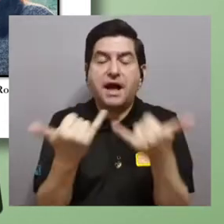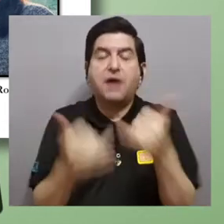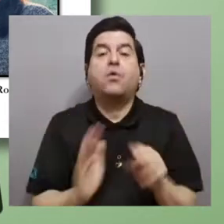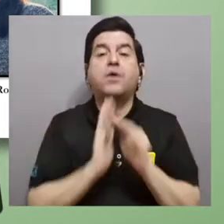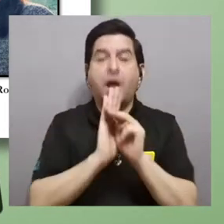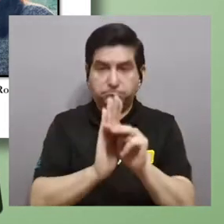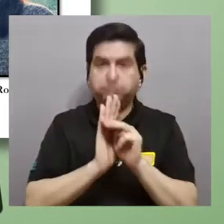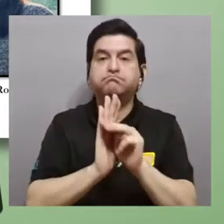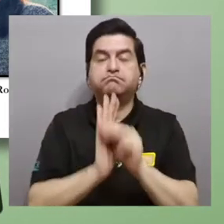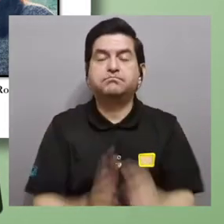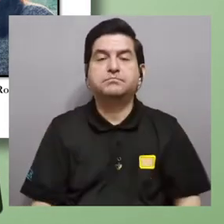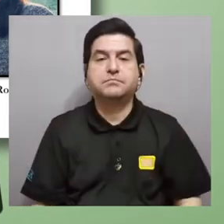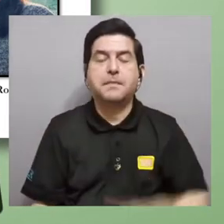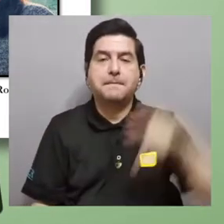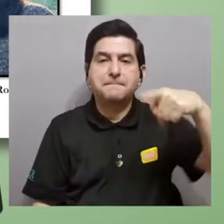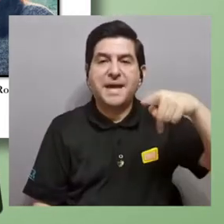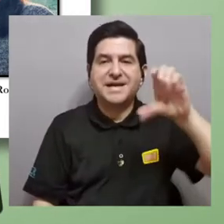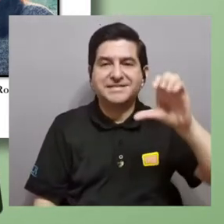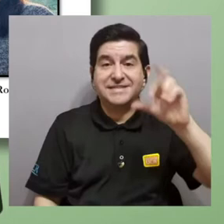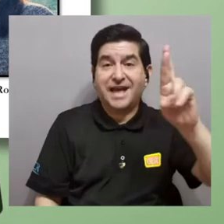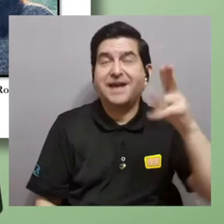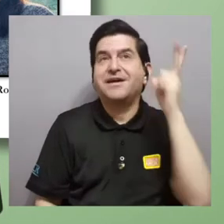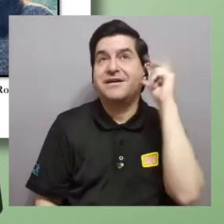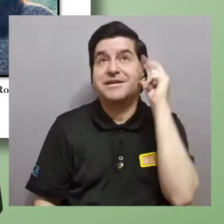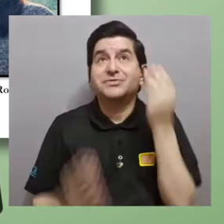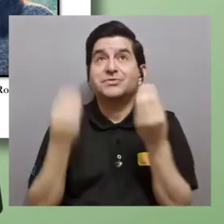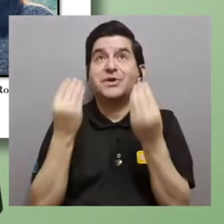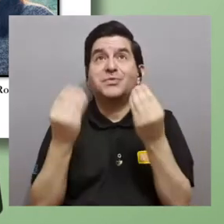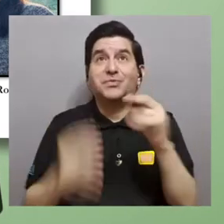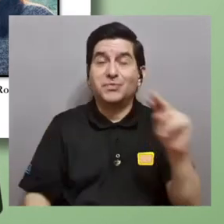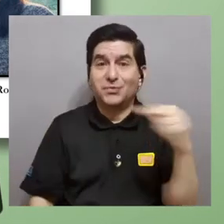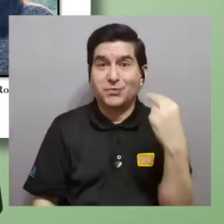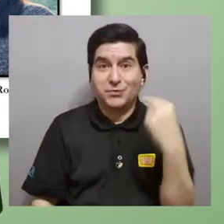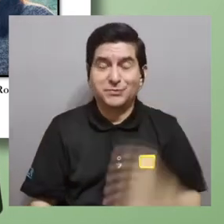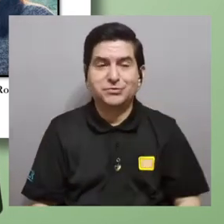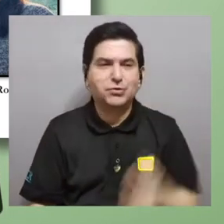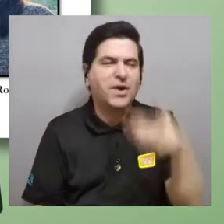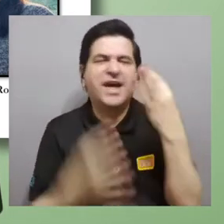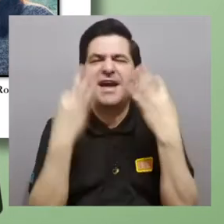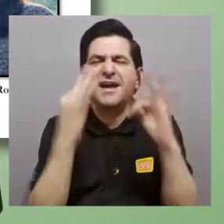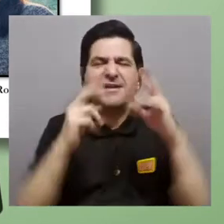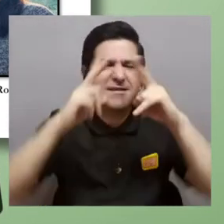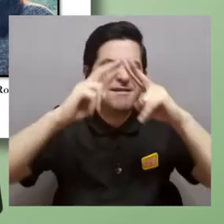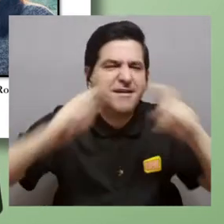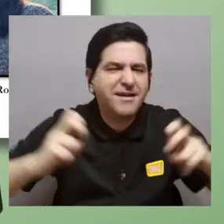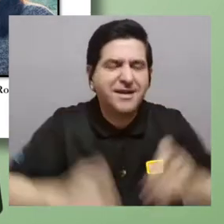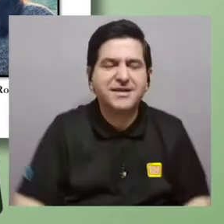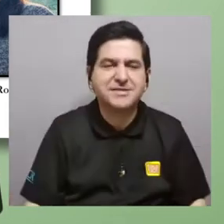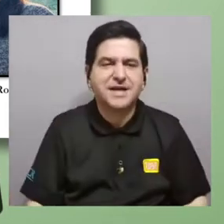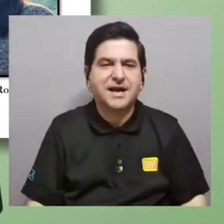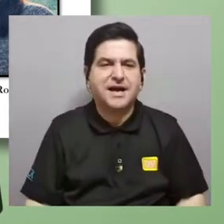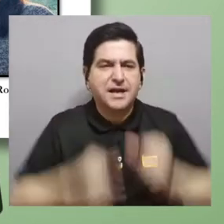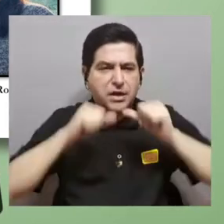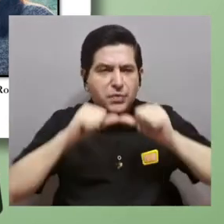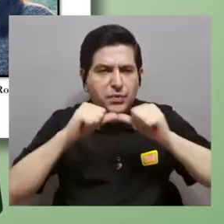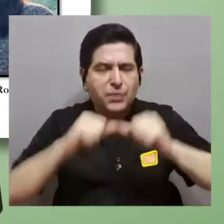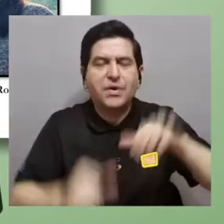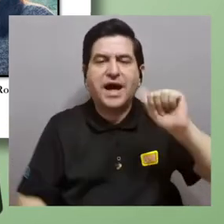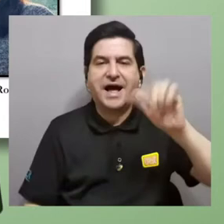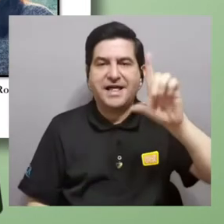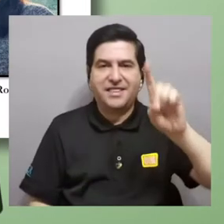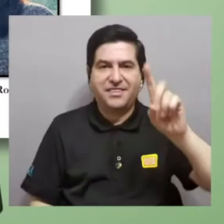una técnica que actualmente está muy de moda que es la PCR, que la escuchamos tanto en noticias, donde ella está tratando de analizar la